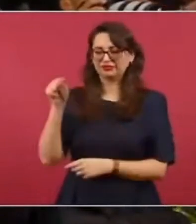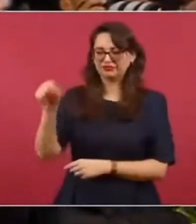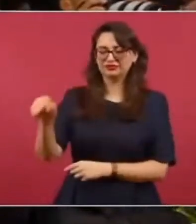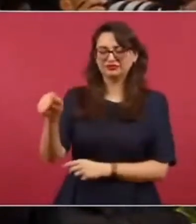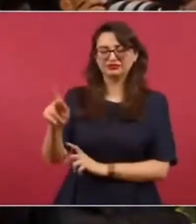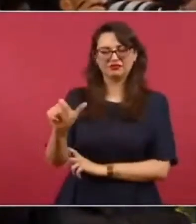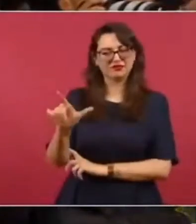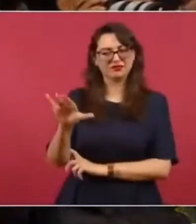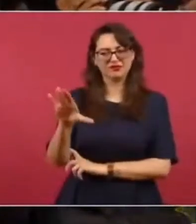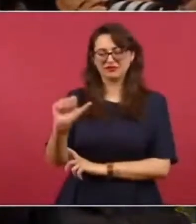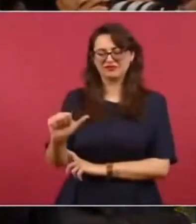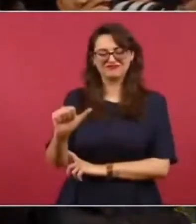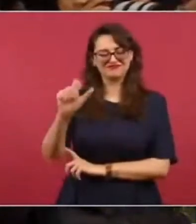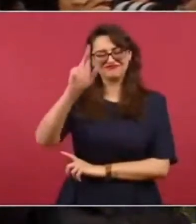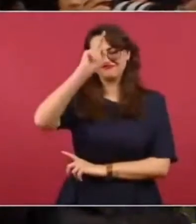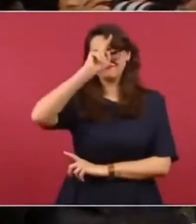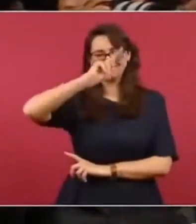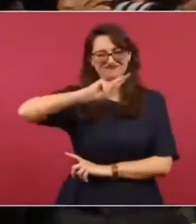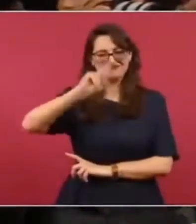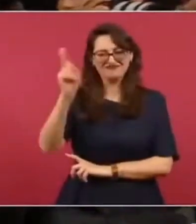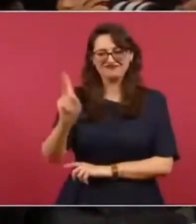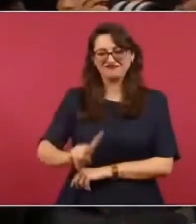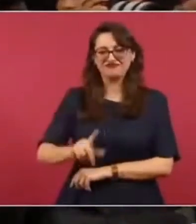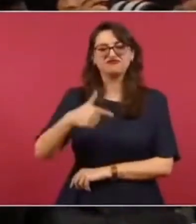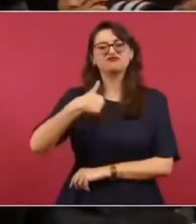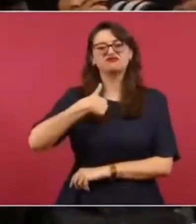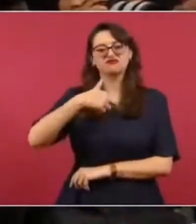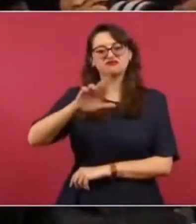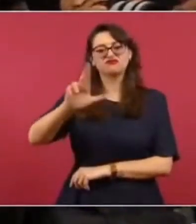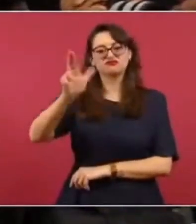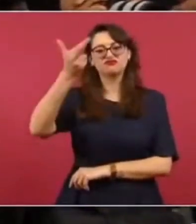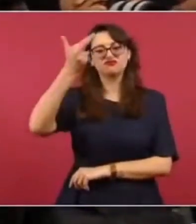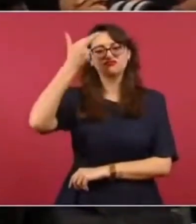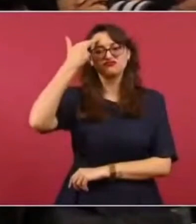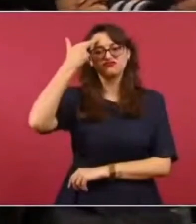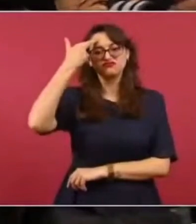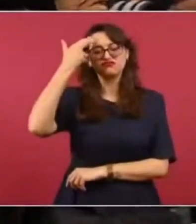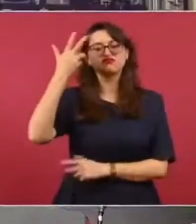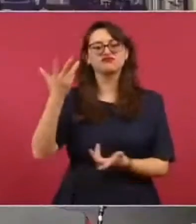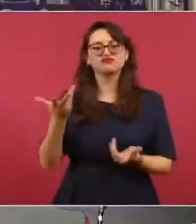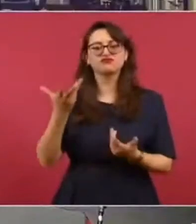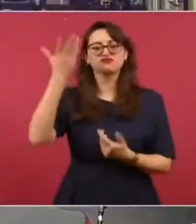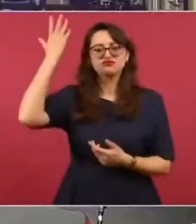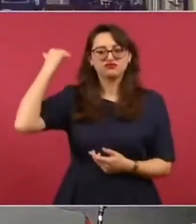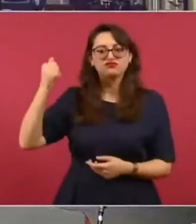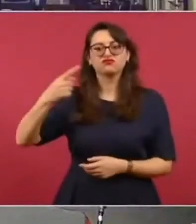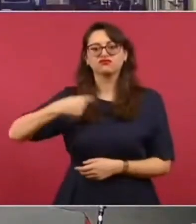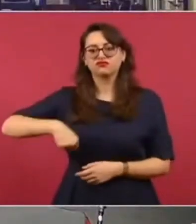mucho en esa época, hace tiempo atrás, pues algunos de la prensa todo el tiempo estábamos